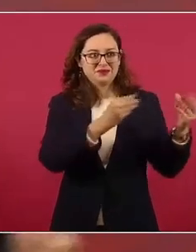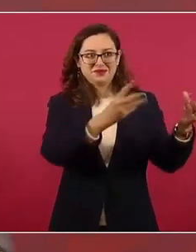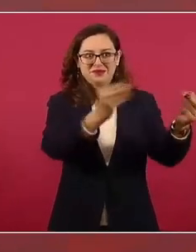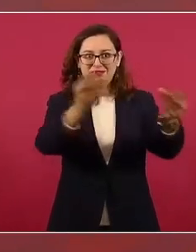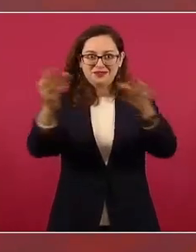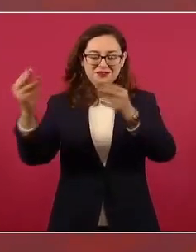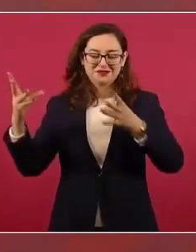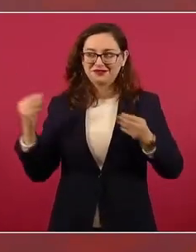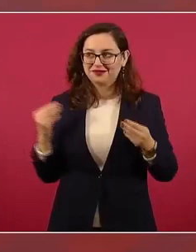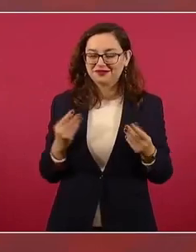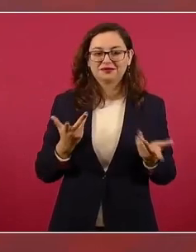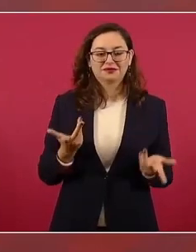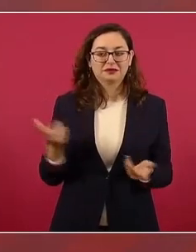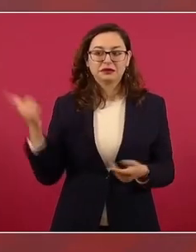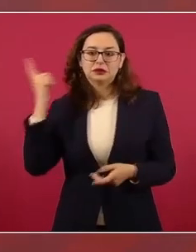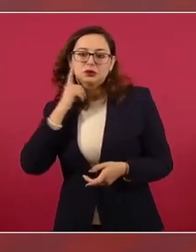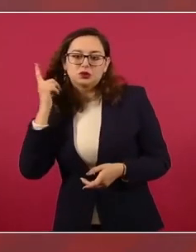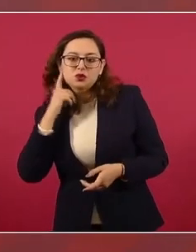sea,